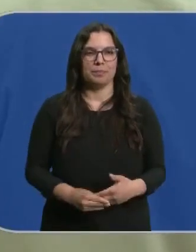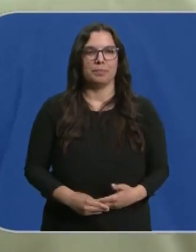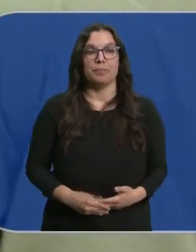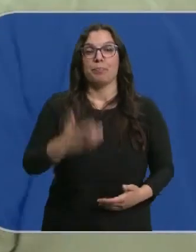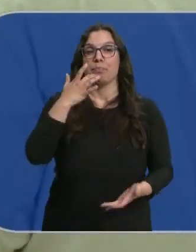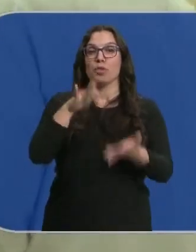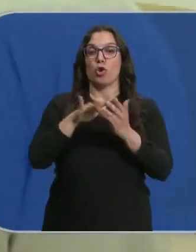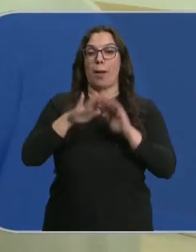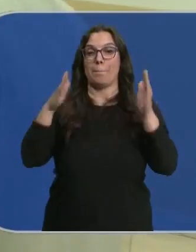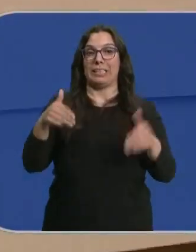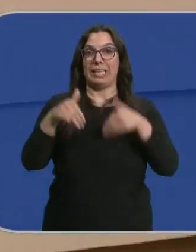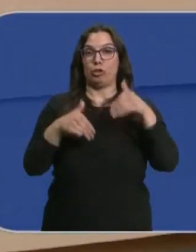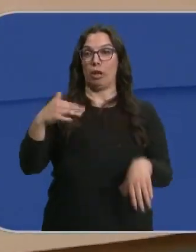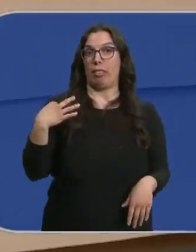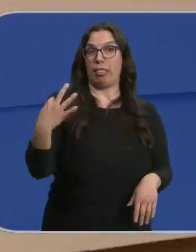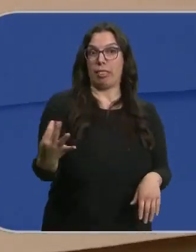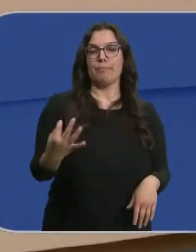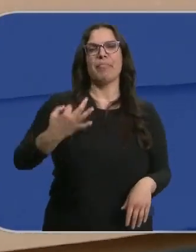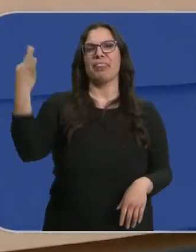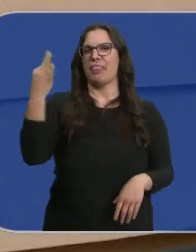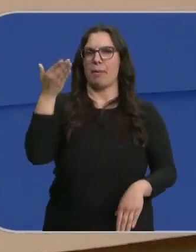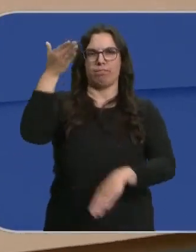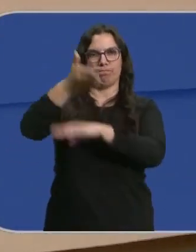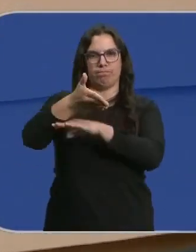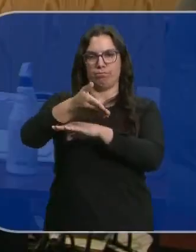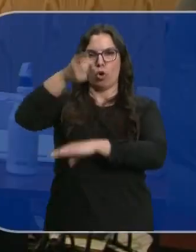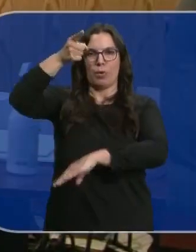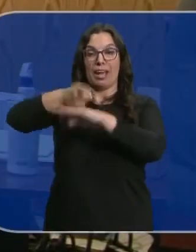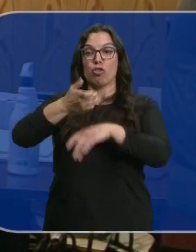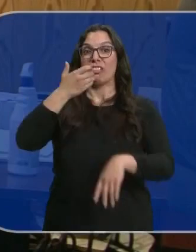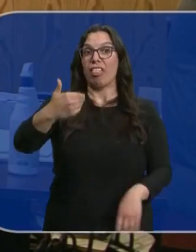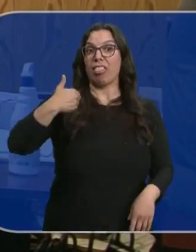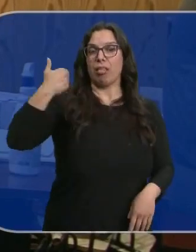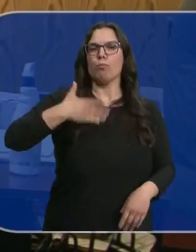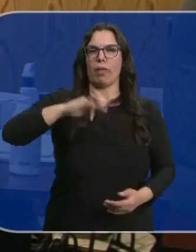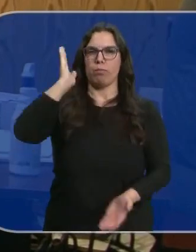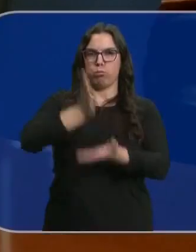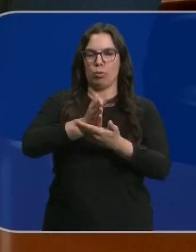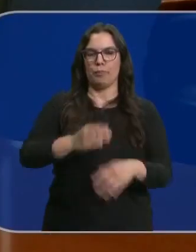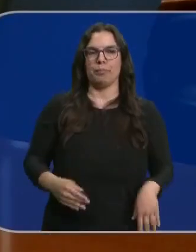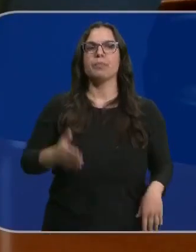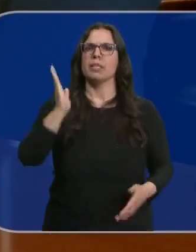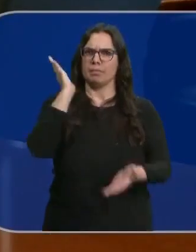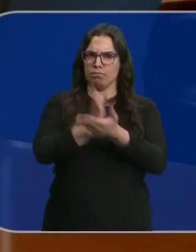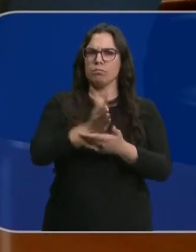Los que formen parte de las mesas electorales están obligados a acudir y no presentarse puede estar castigado. Con una sanción importante lo que